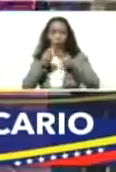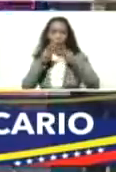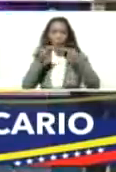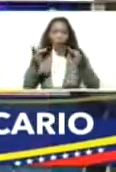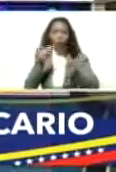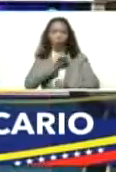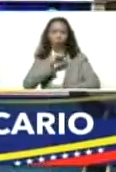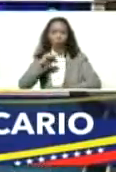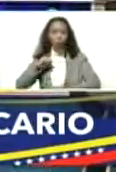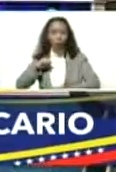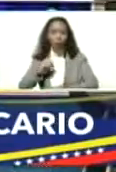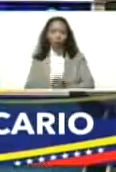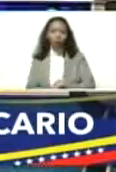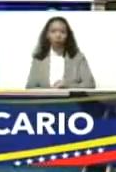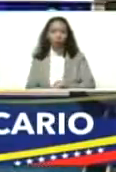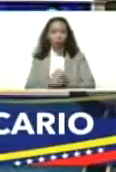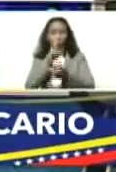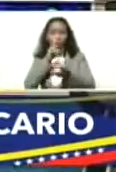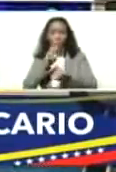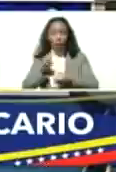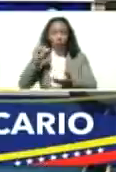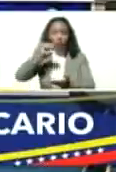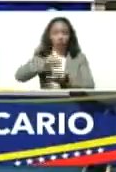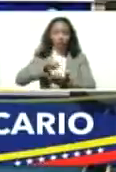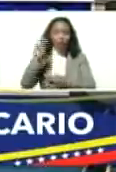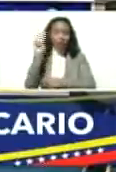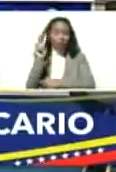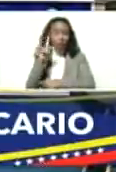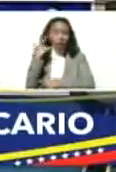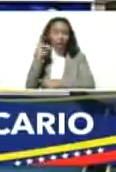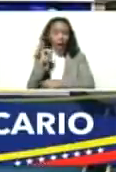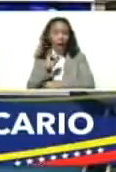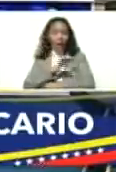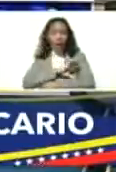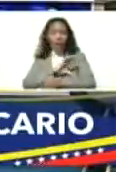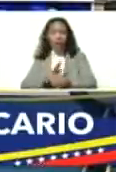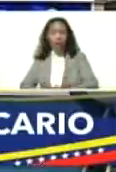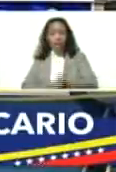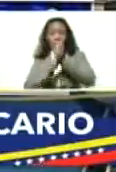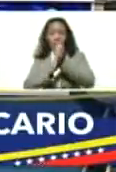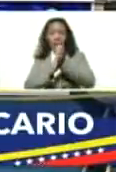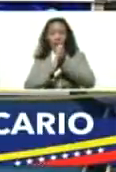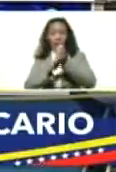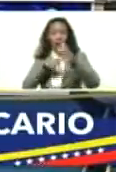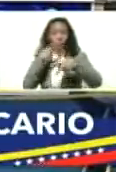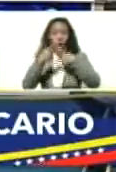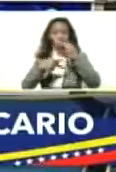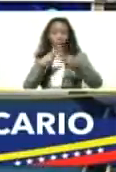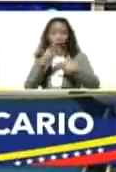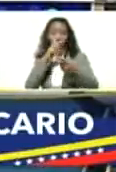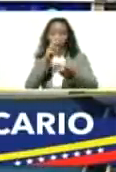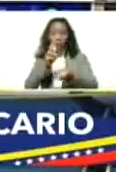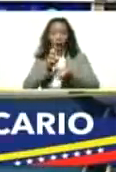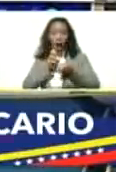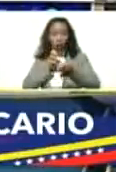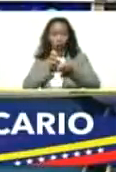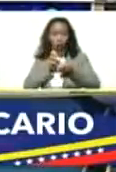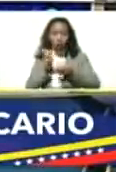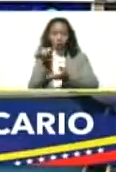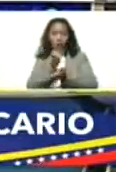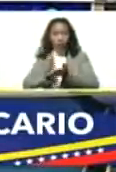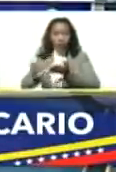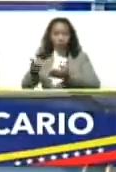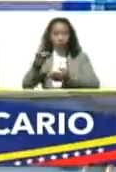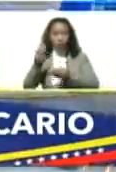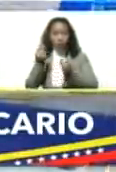banca privada, con el Banco Central de Venezuela, que lleva las riendas de la política bancaria, crediticia,